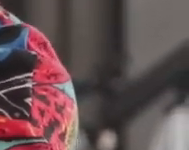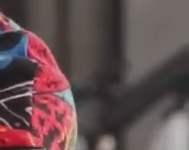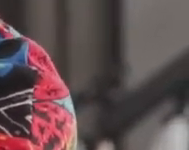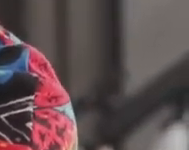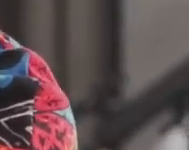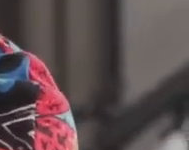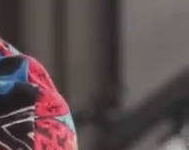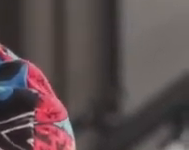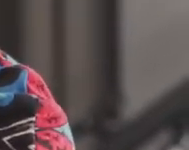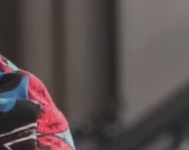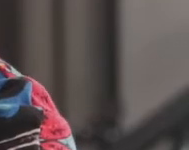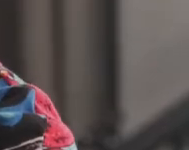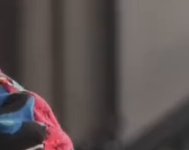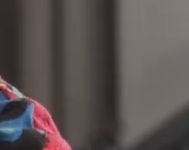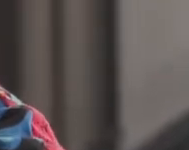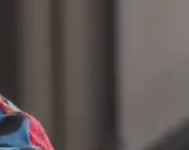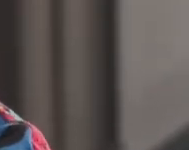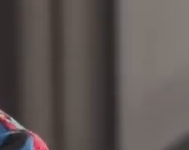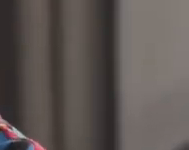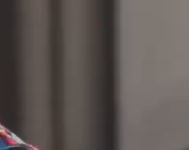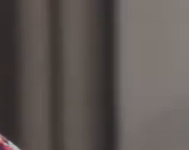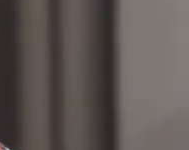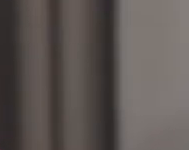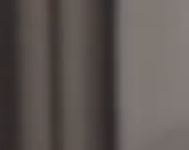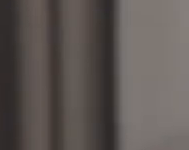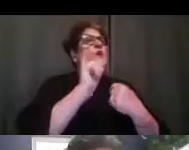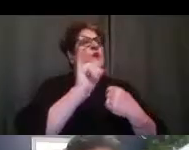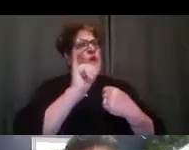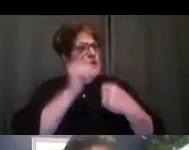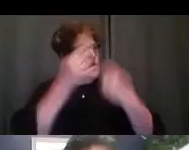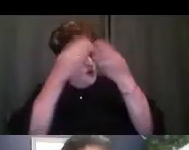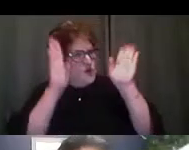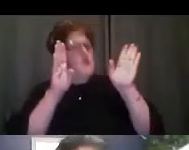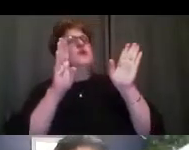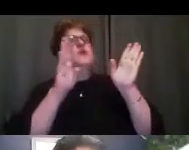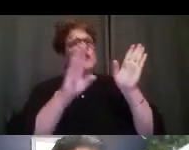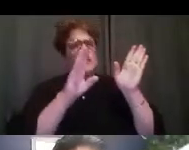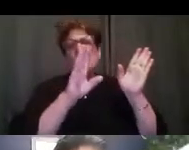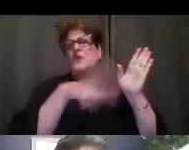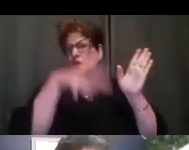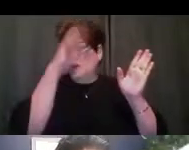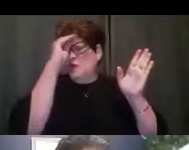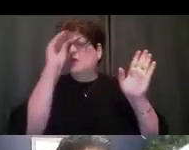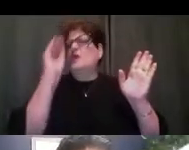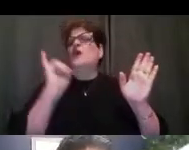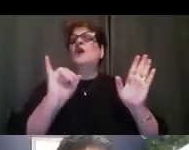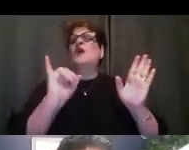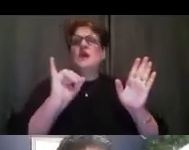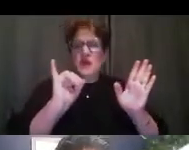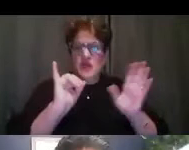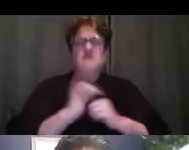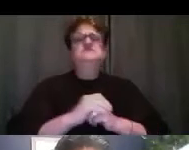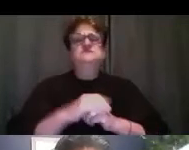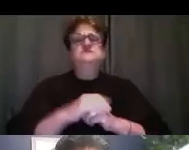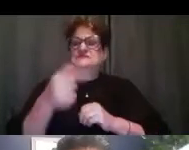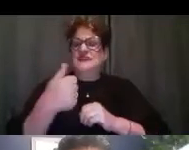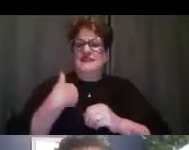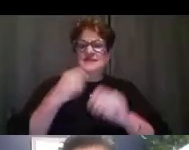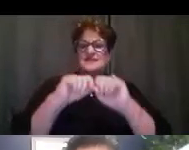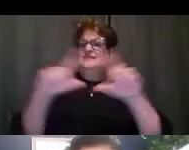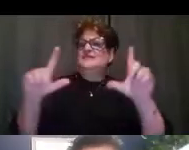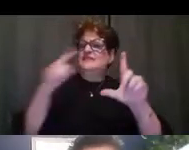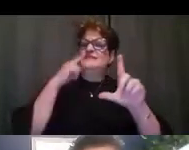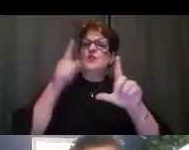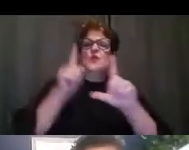comunidad. Y hay también otra experiencia que yo tuve en la diapositiva